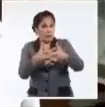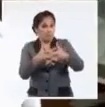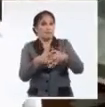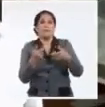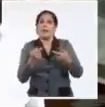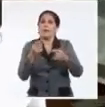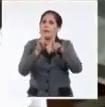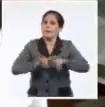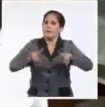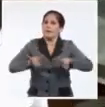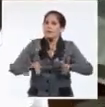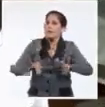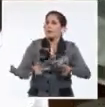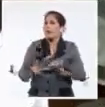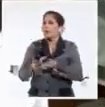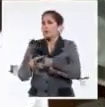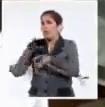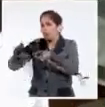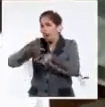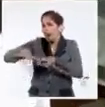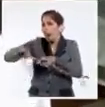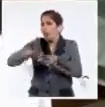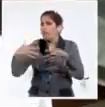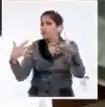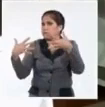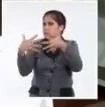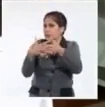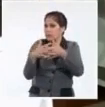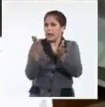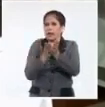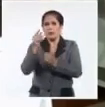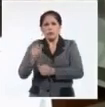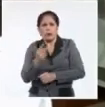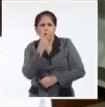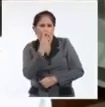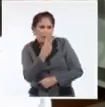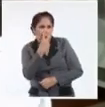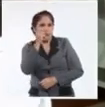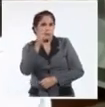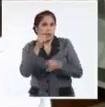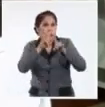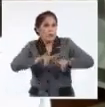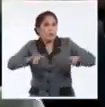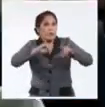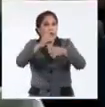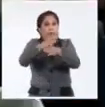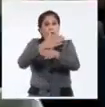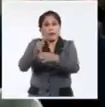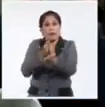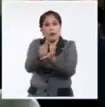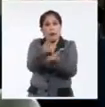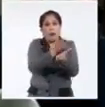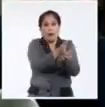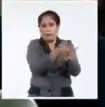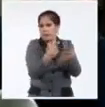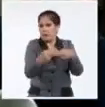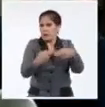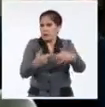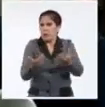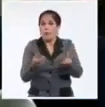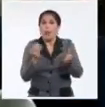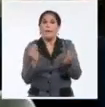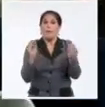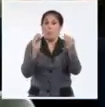y la atención también que se le brinda a los estudiantes de la Isla de la Juventud que cursan sus estudios en distintas universidades y cómo tratar de